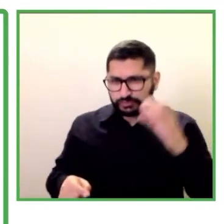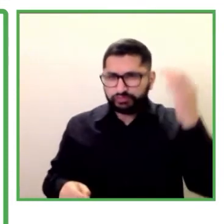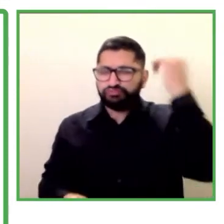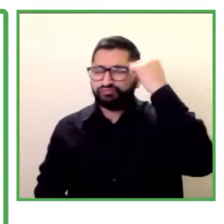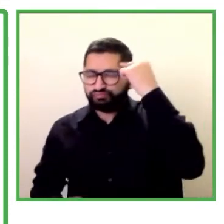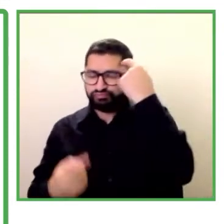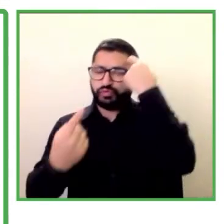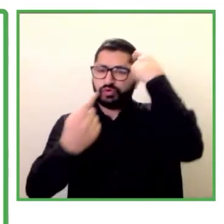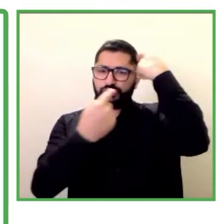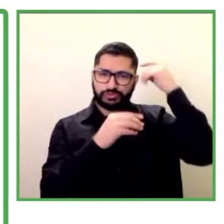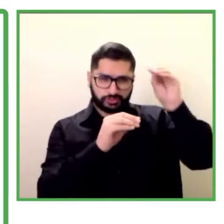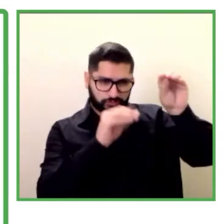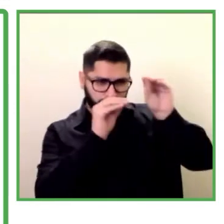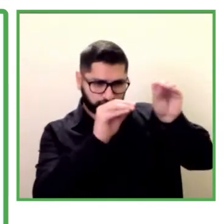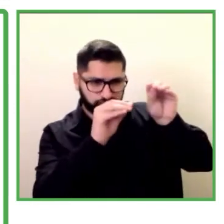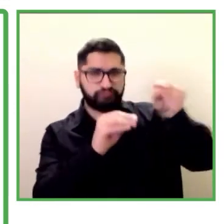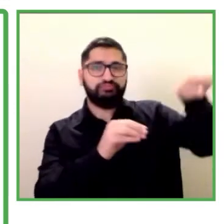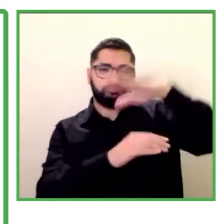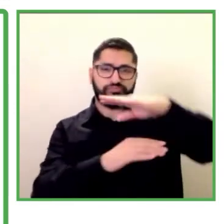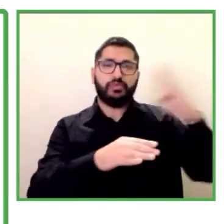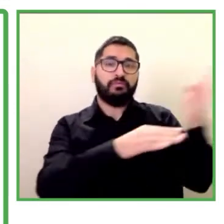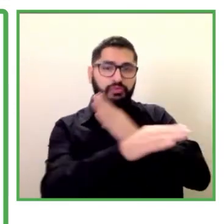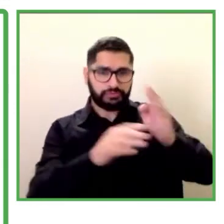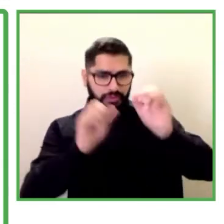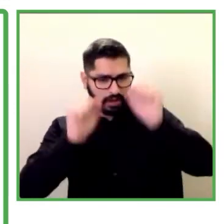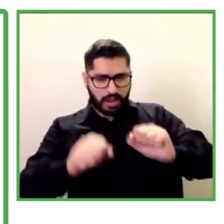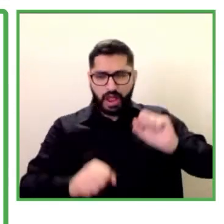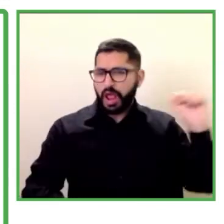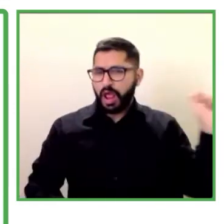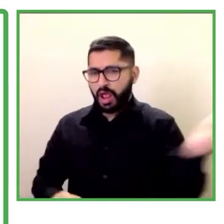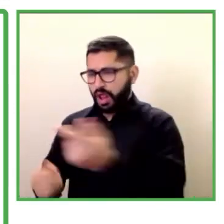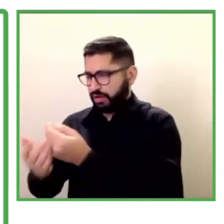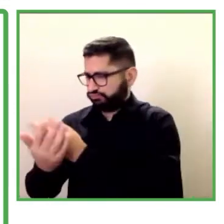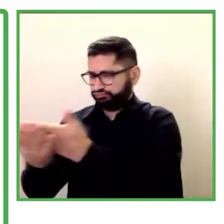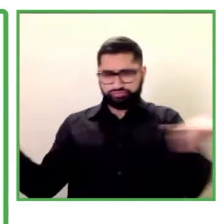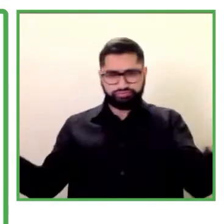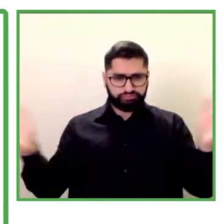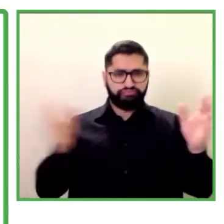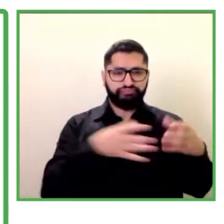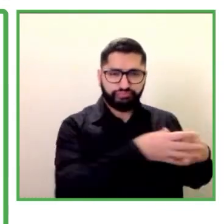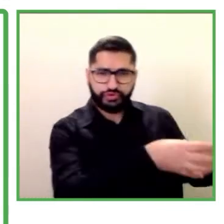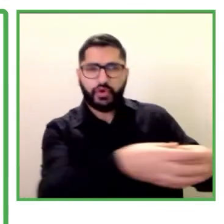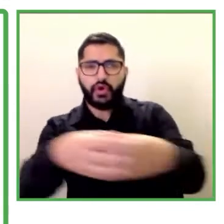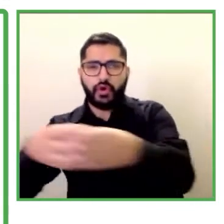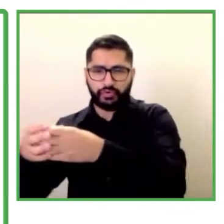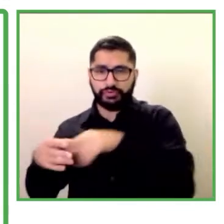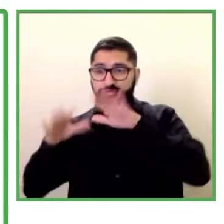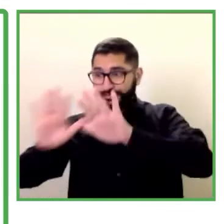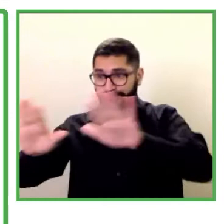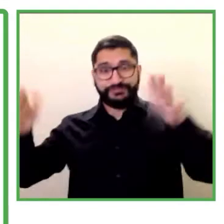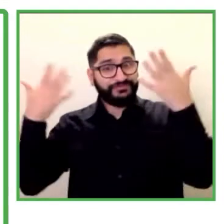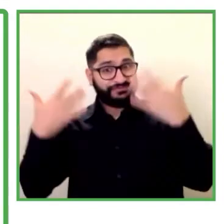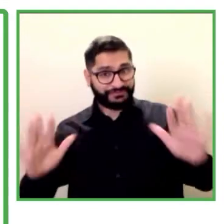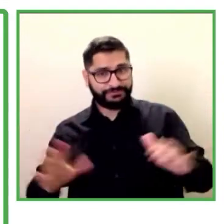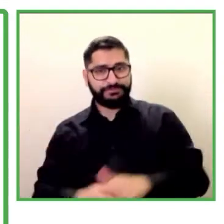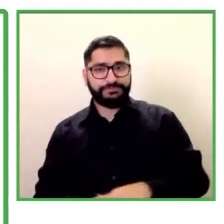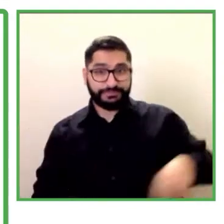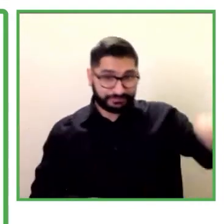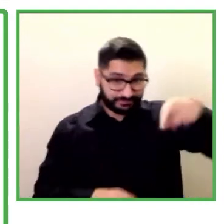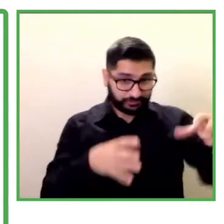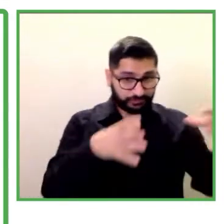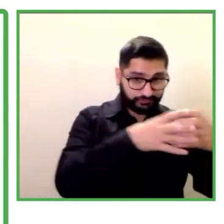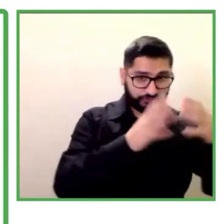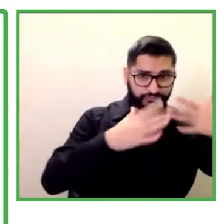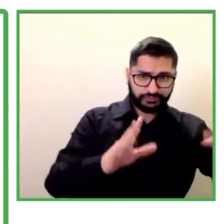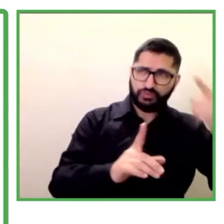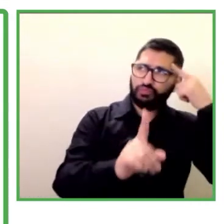para todas las personas y que estén listas para que cuando una persona con discapacidad llegue a vacante pues le puedan abrir las puertas en vez